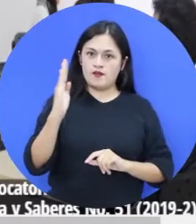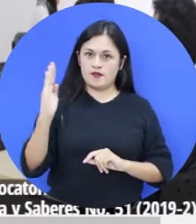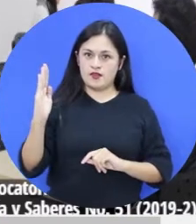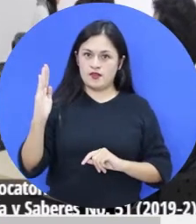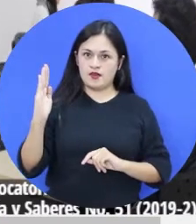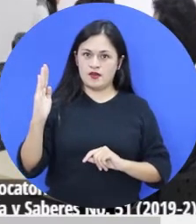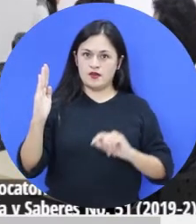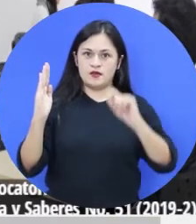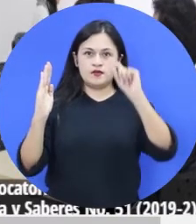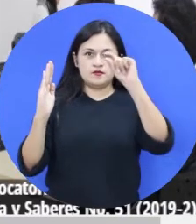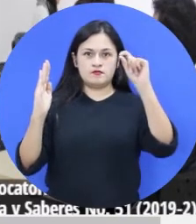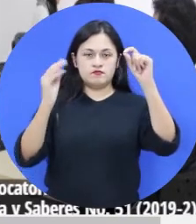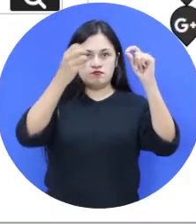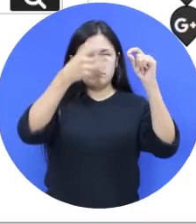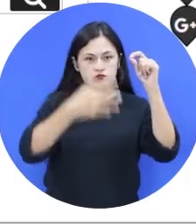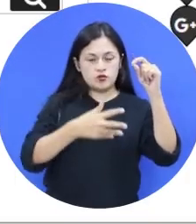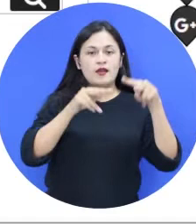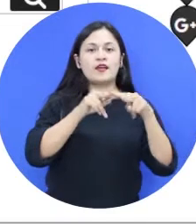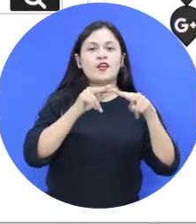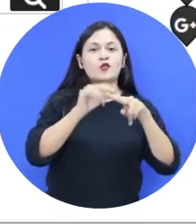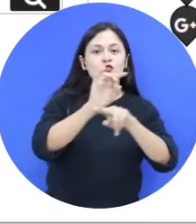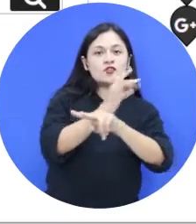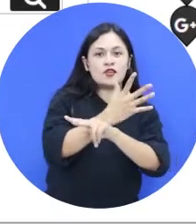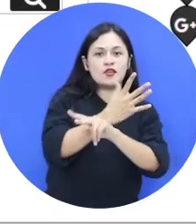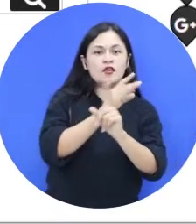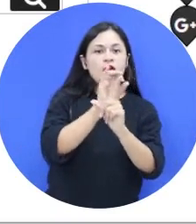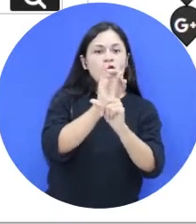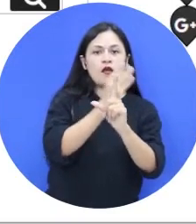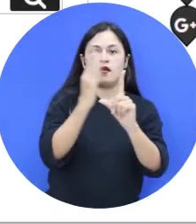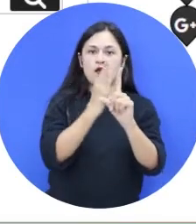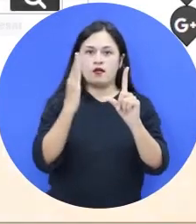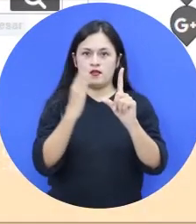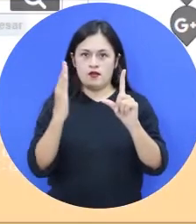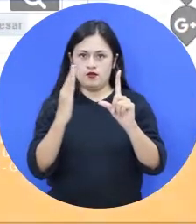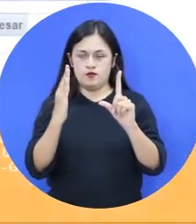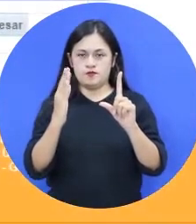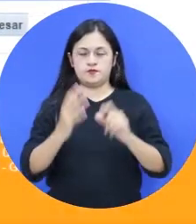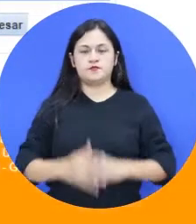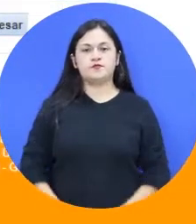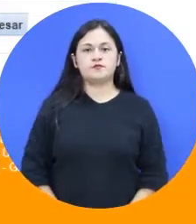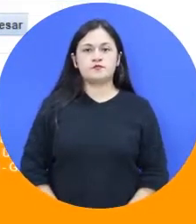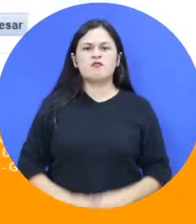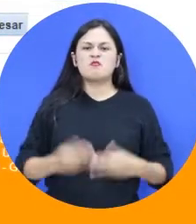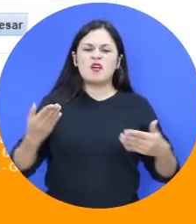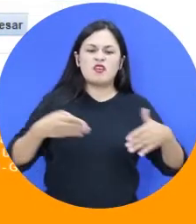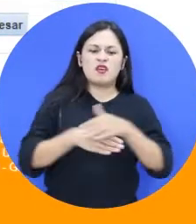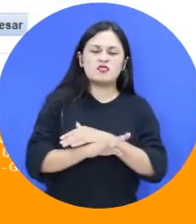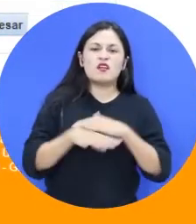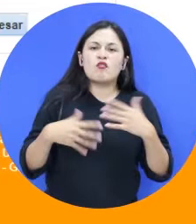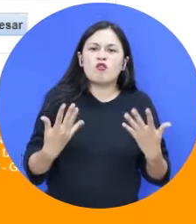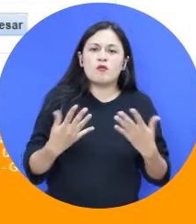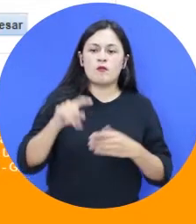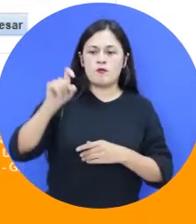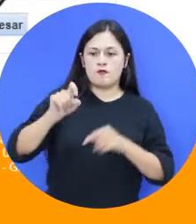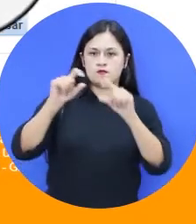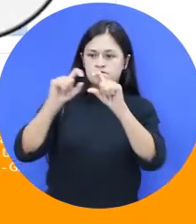Sección Biblioteca y Recursos en línea, Catálogo de Biblioteca Para ingresar,